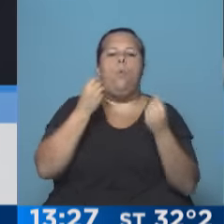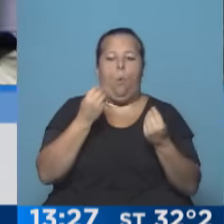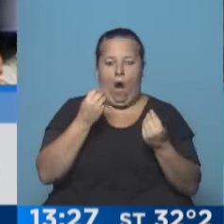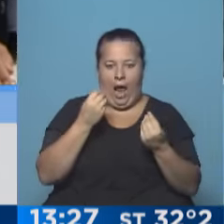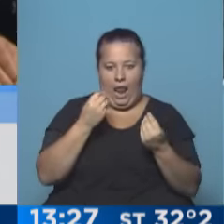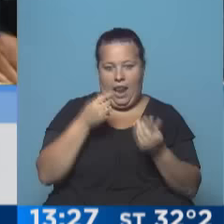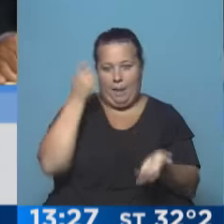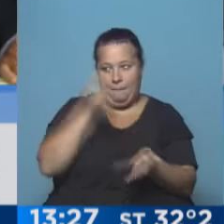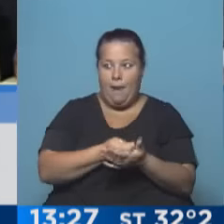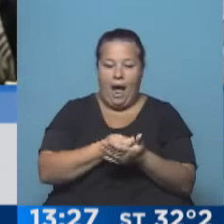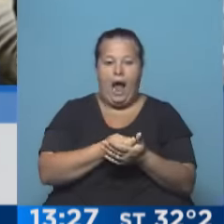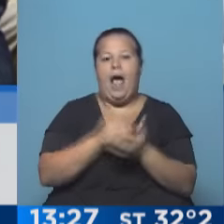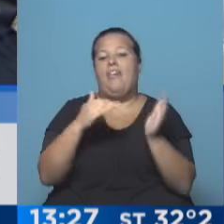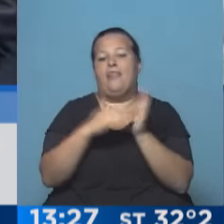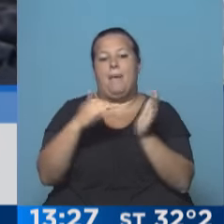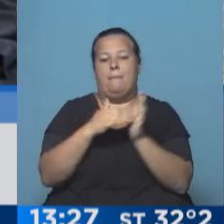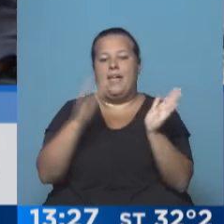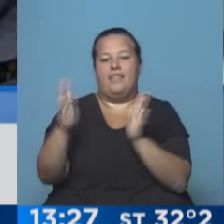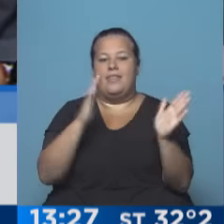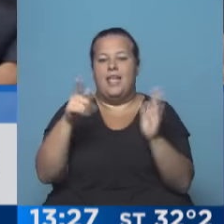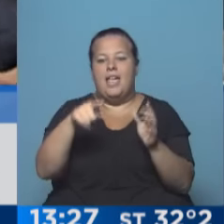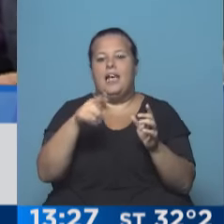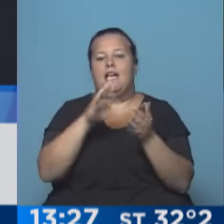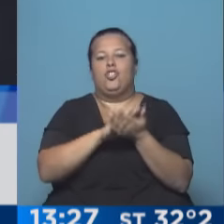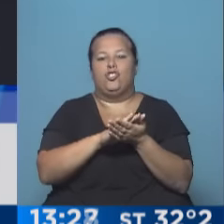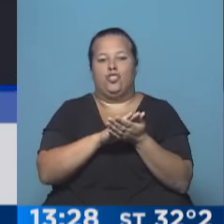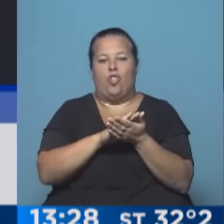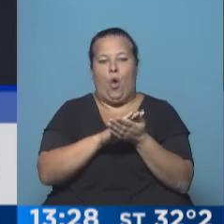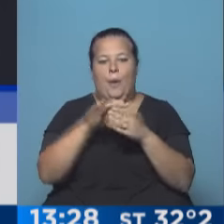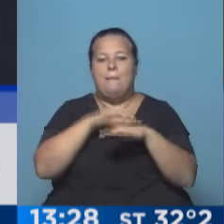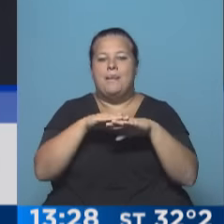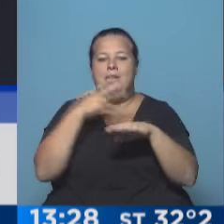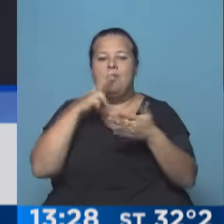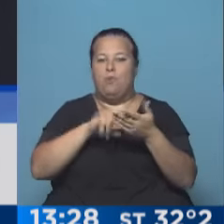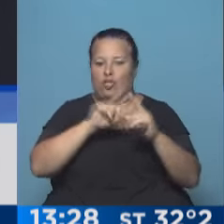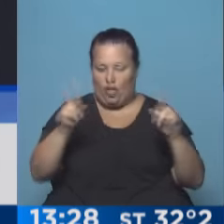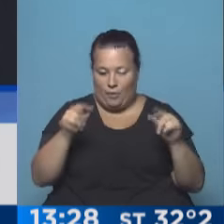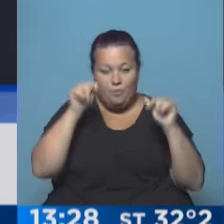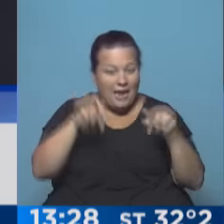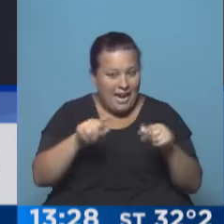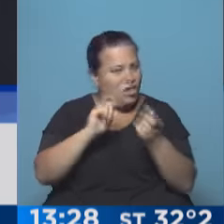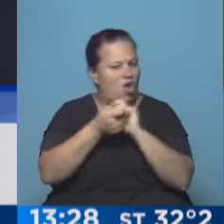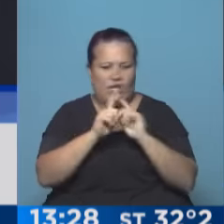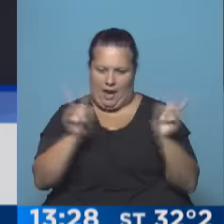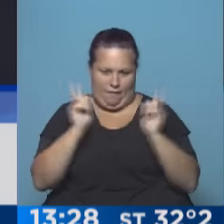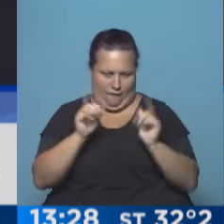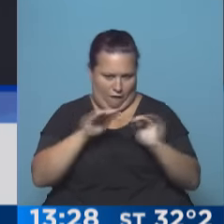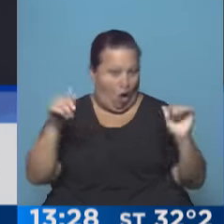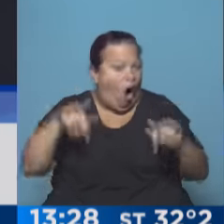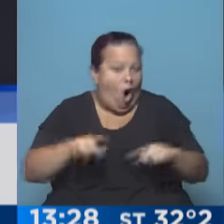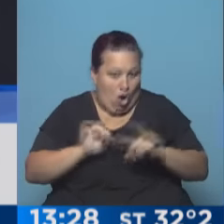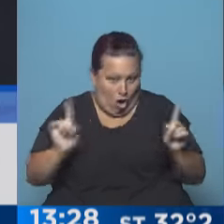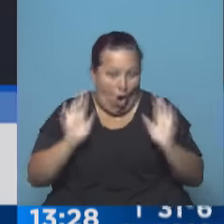a pagar de acuerdo al tramo que tenés sobre ese mínimo no imponible. Eso no se modificó hoy,